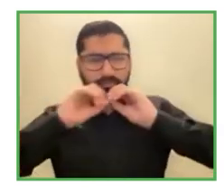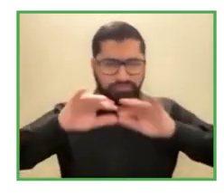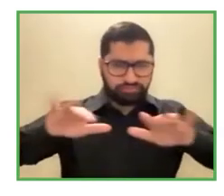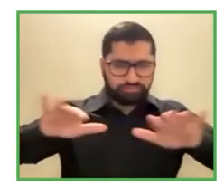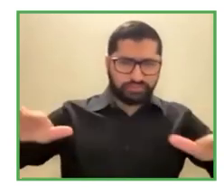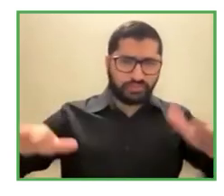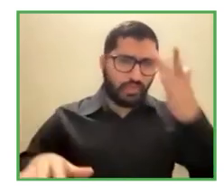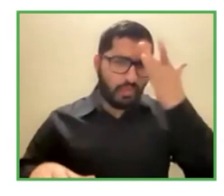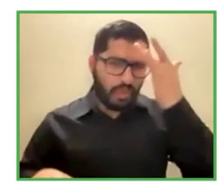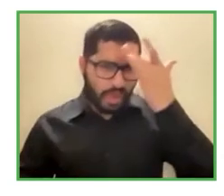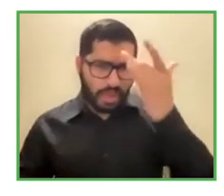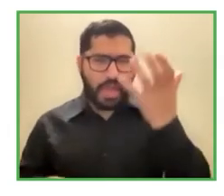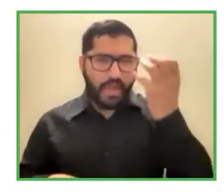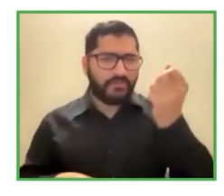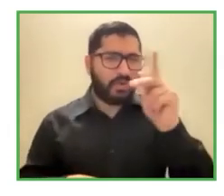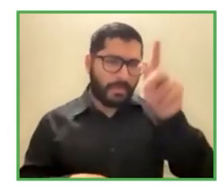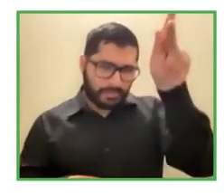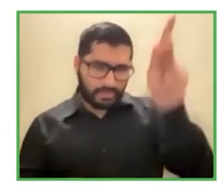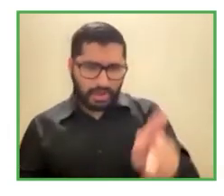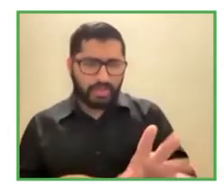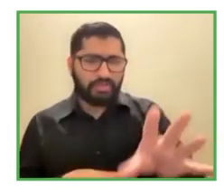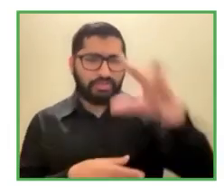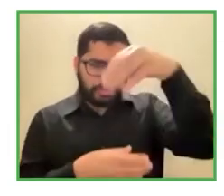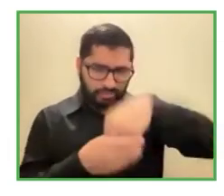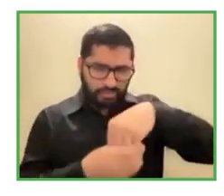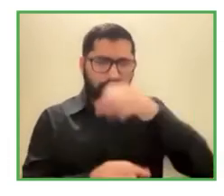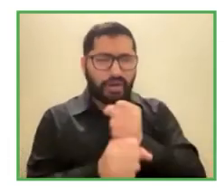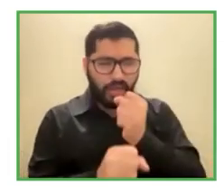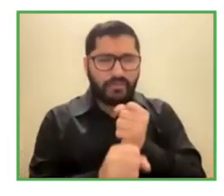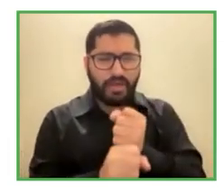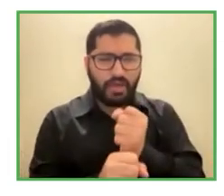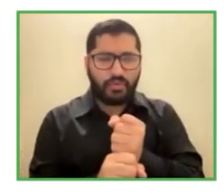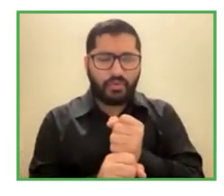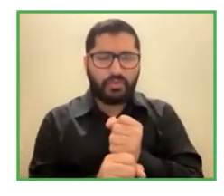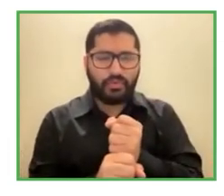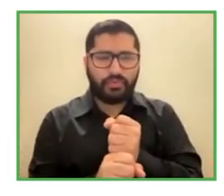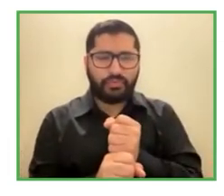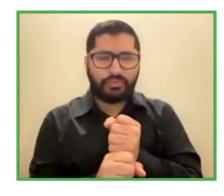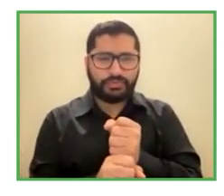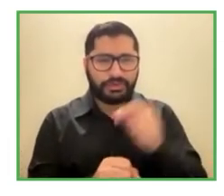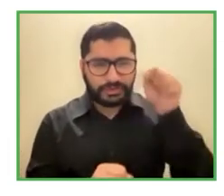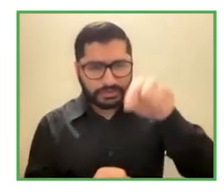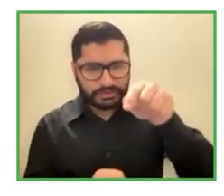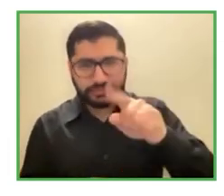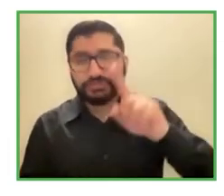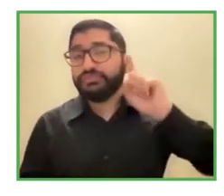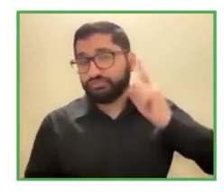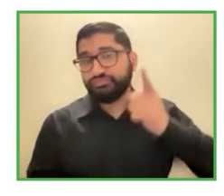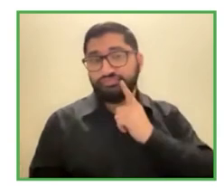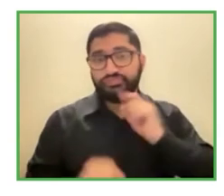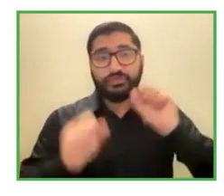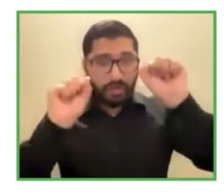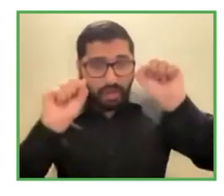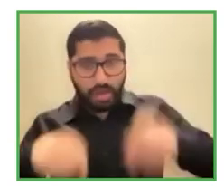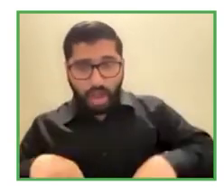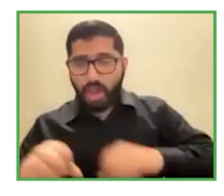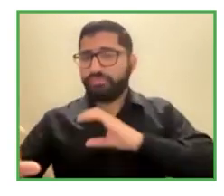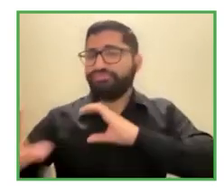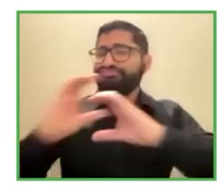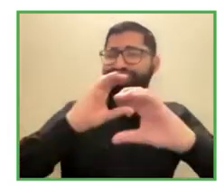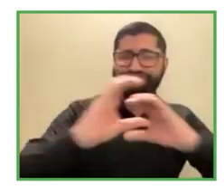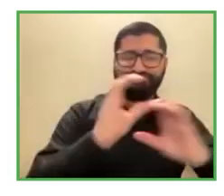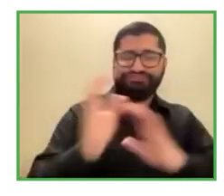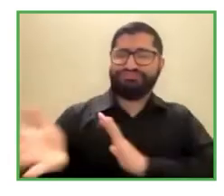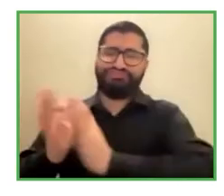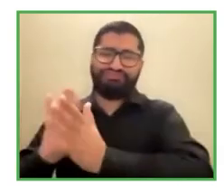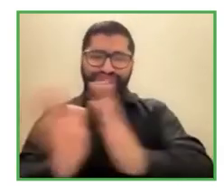en nuestra farmacia que era sorda que se podía comunicar en el sistema de lengua de señas austríaco y